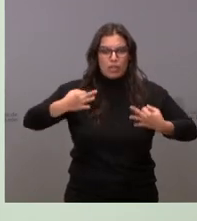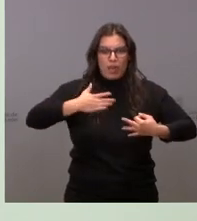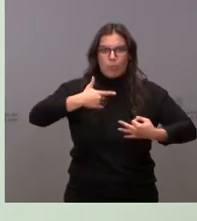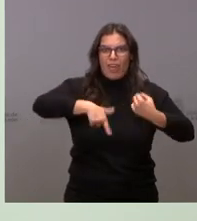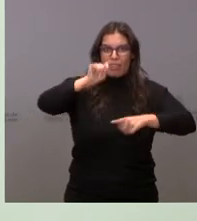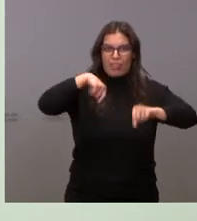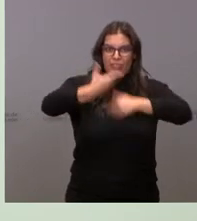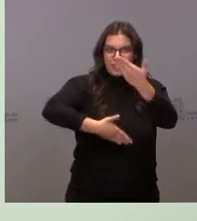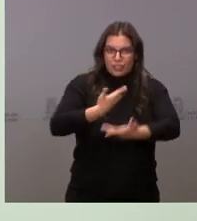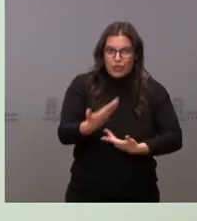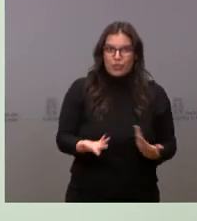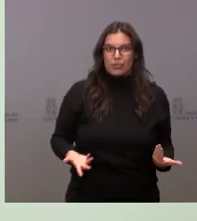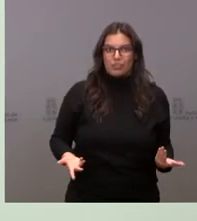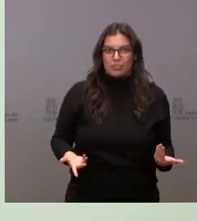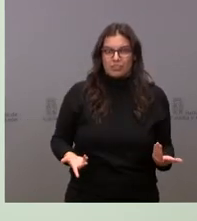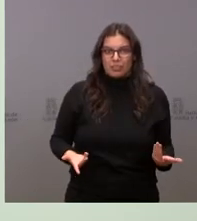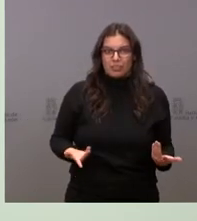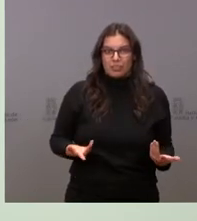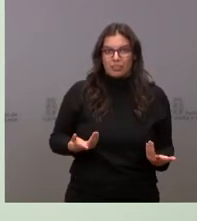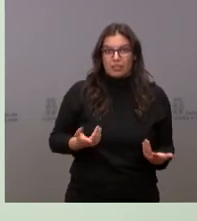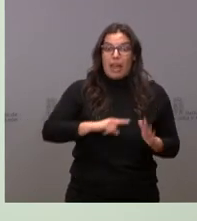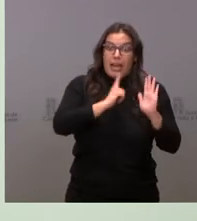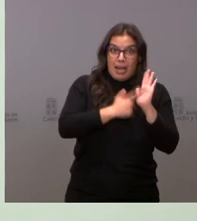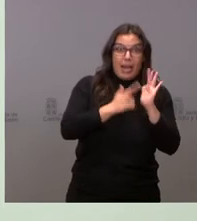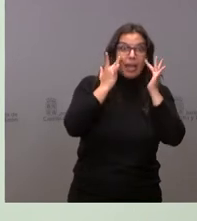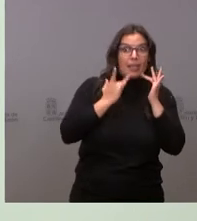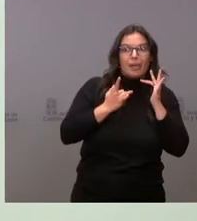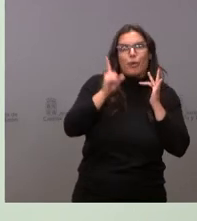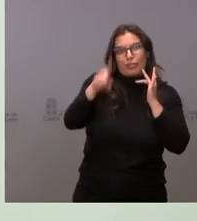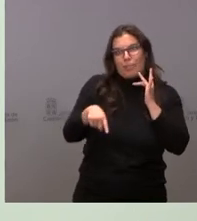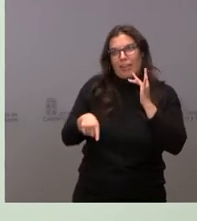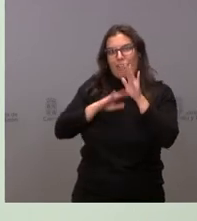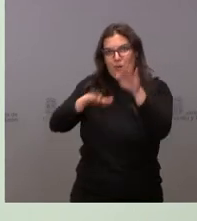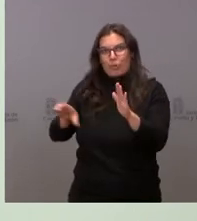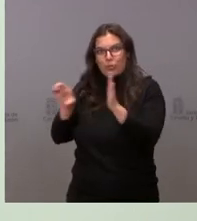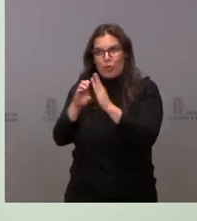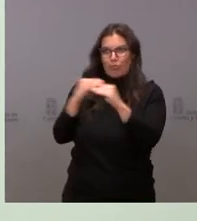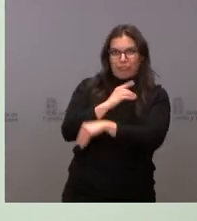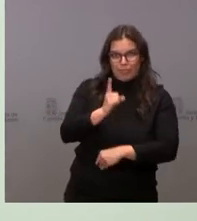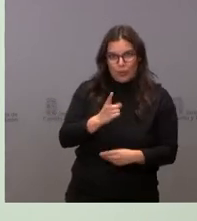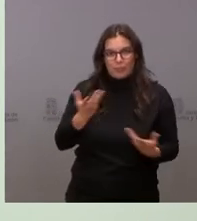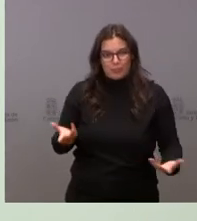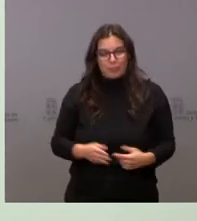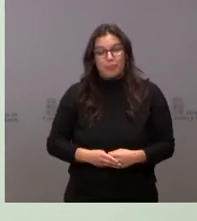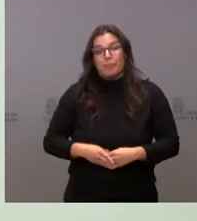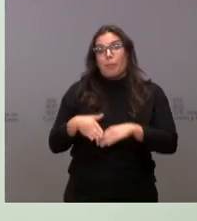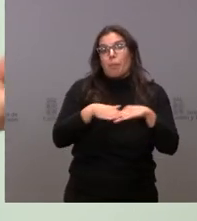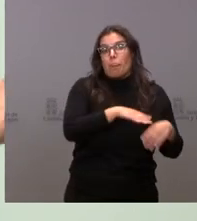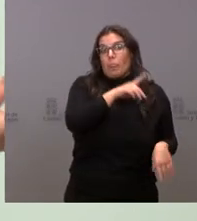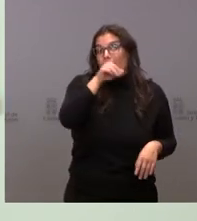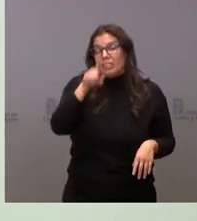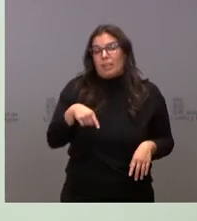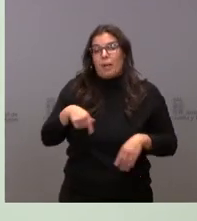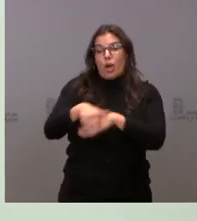tomar decisiones dentro ya no solo de la legalidad, sino de la constitucionalidad. Y, por otro lado, la